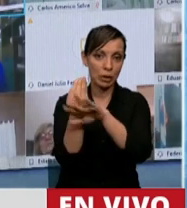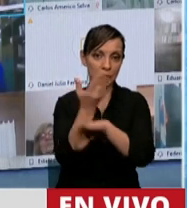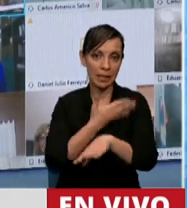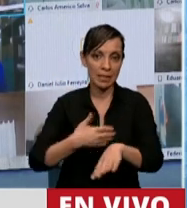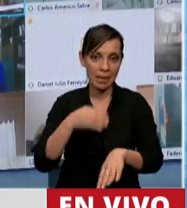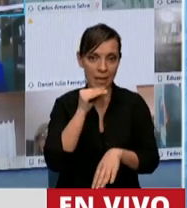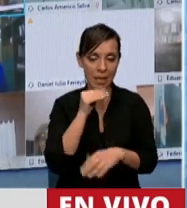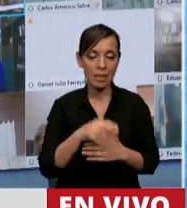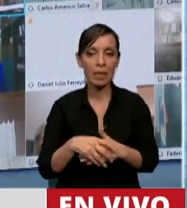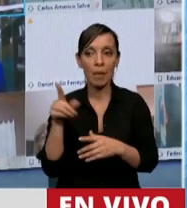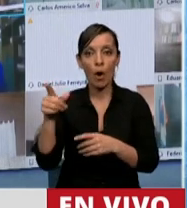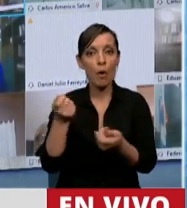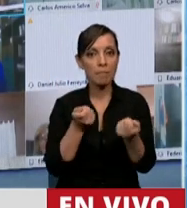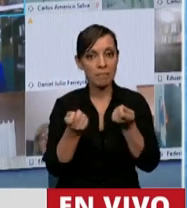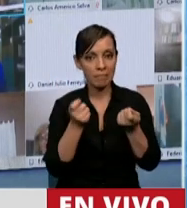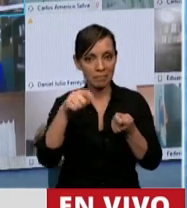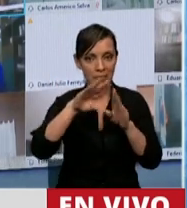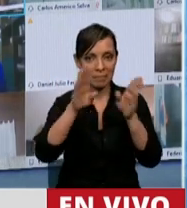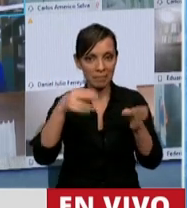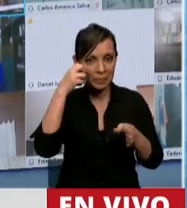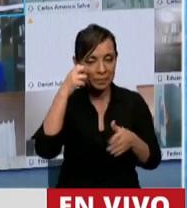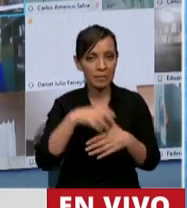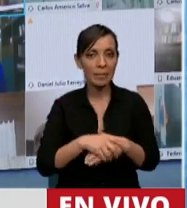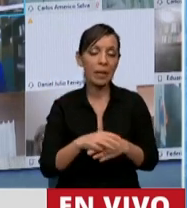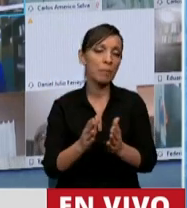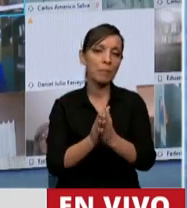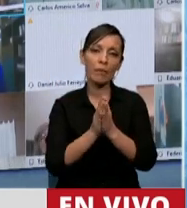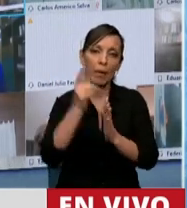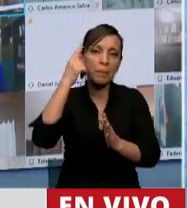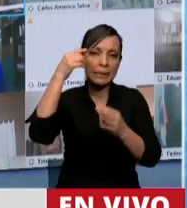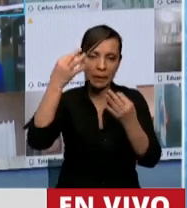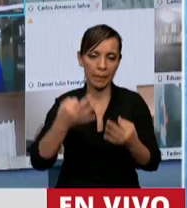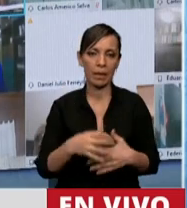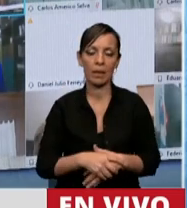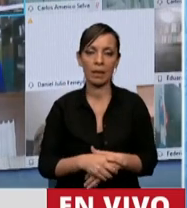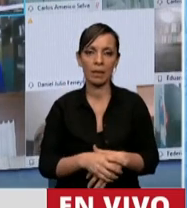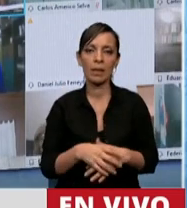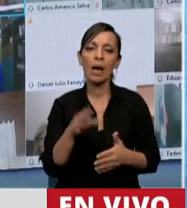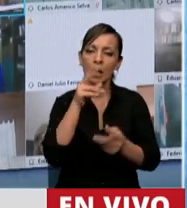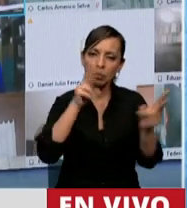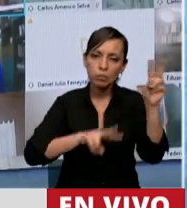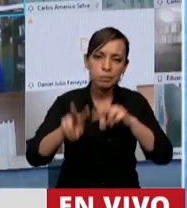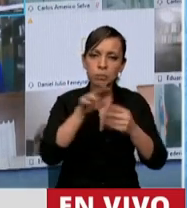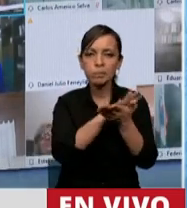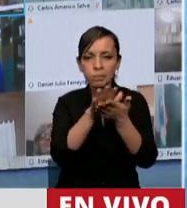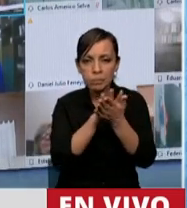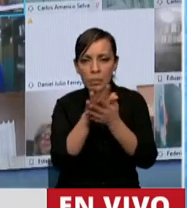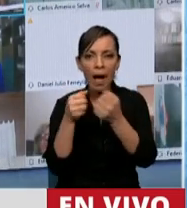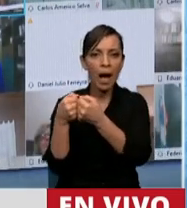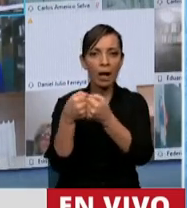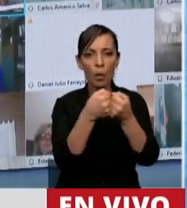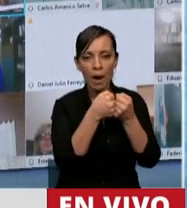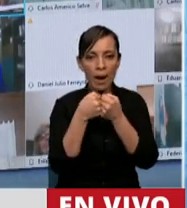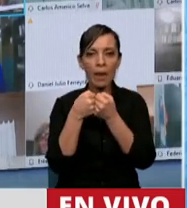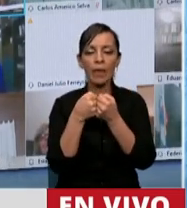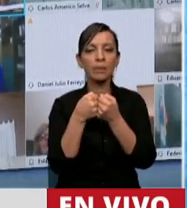esta Cámara, que prime la racionalidad, que busquemos volver a encontrar la senda del acuerdo y que